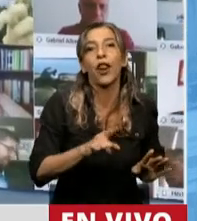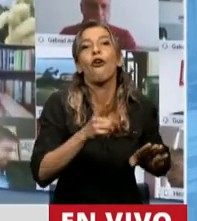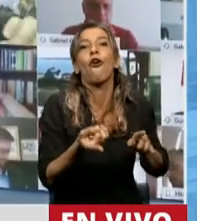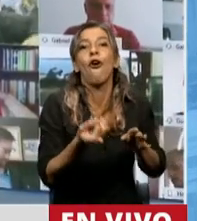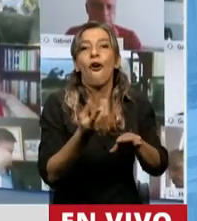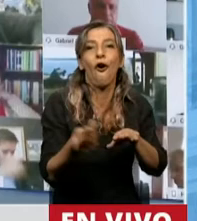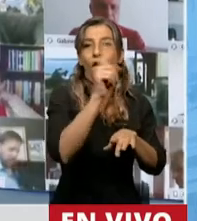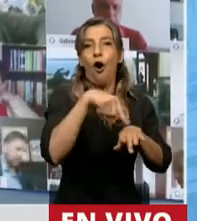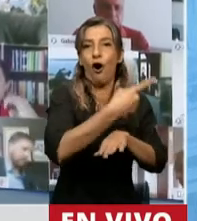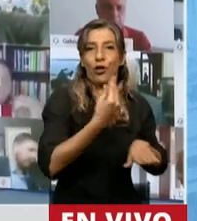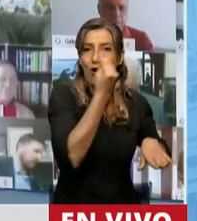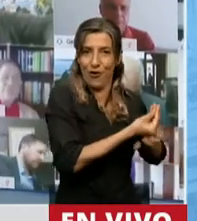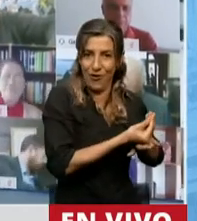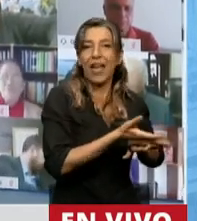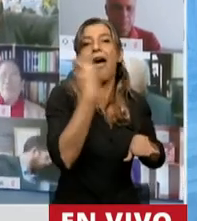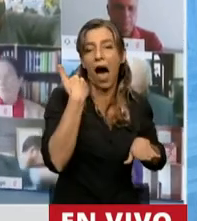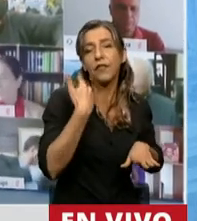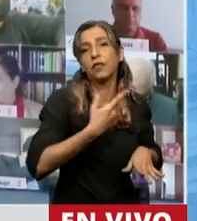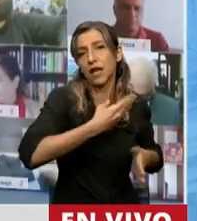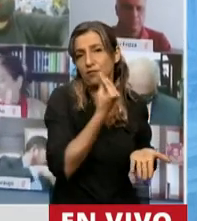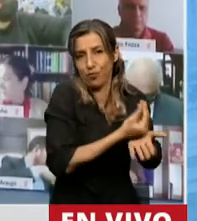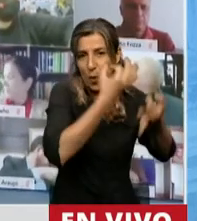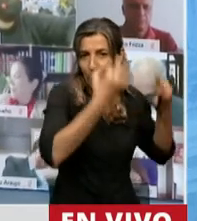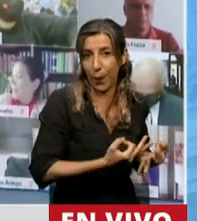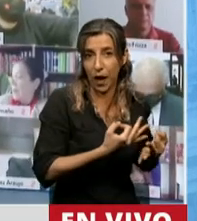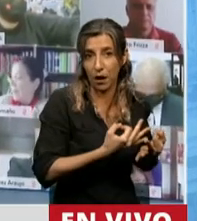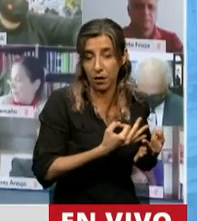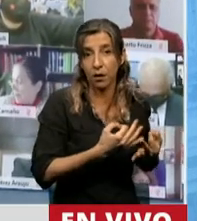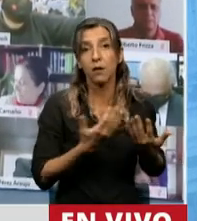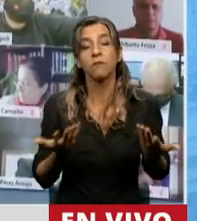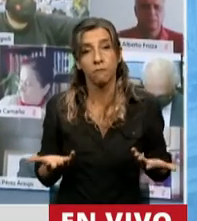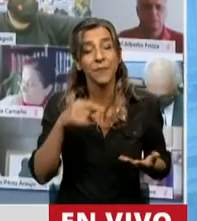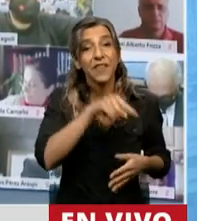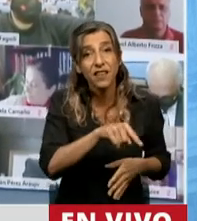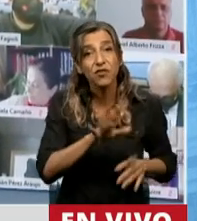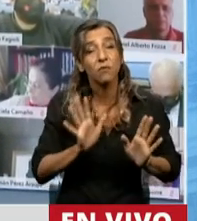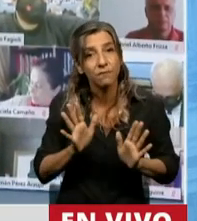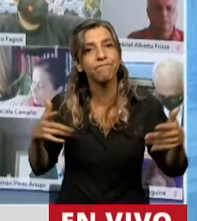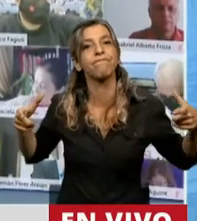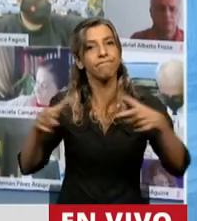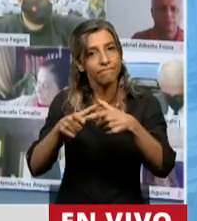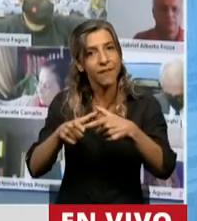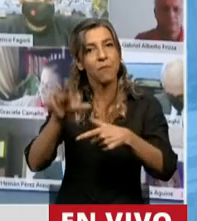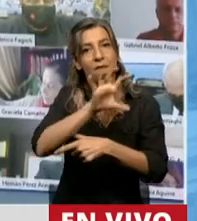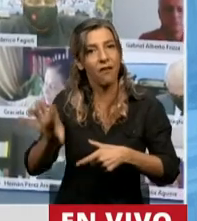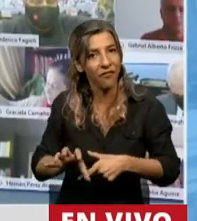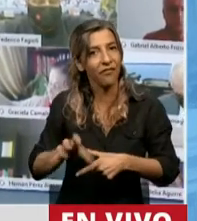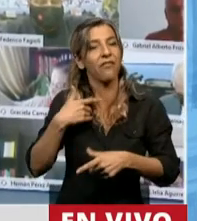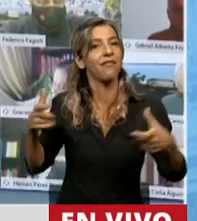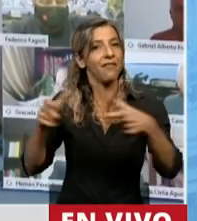designados. ¿Qué sucede después? Esto lo ratifica la Cámara Federal y la Cámara de Apelaciones también,